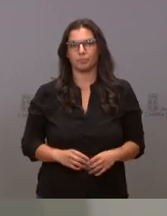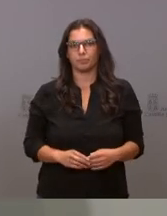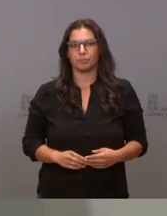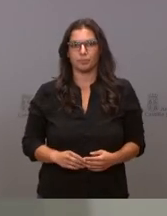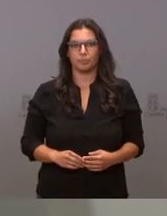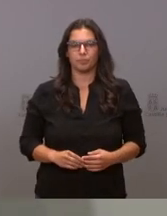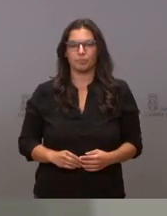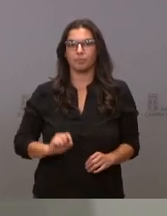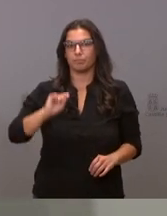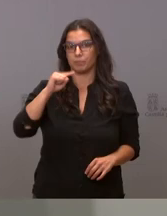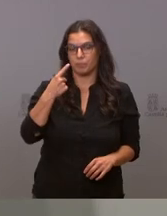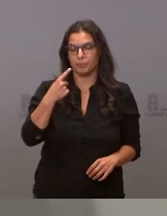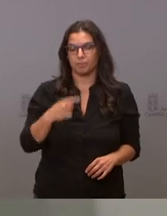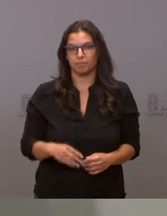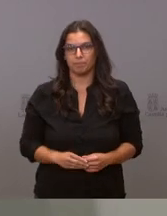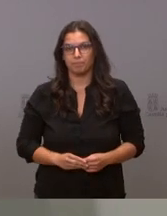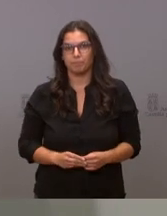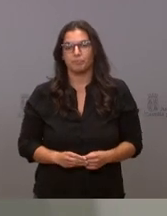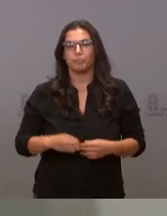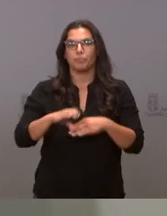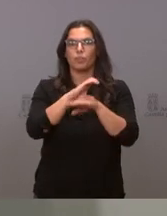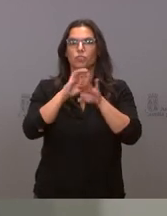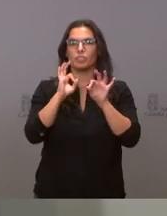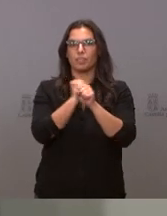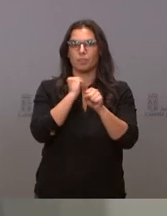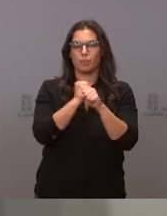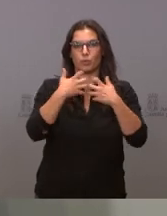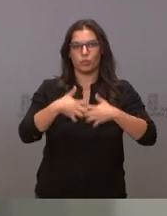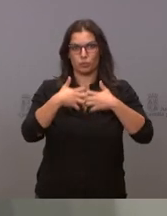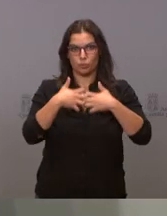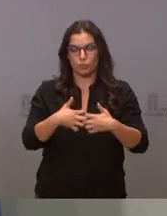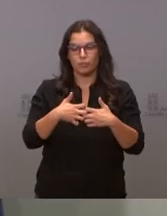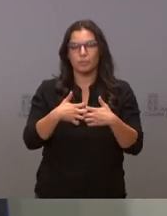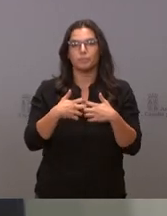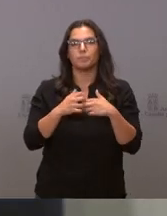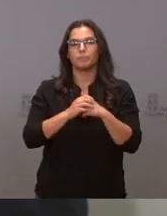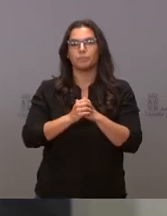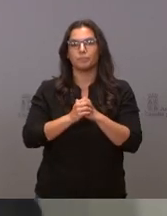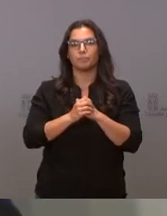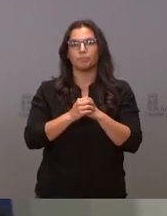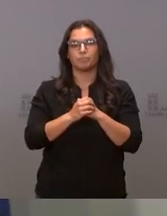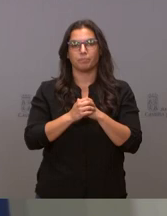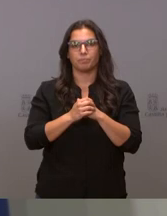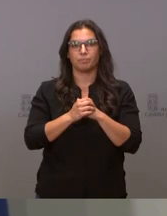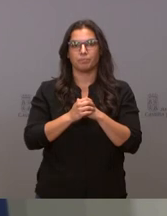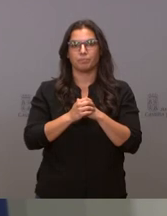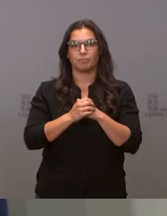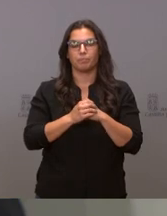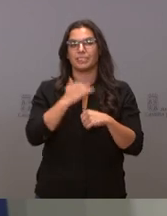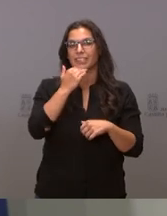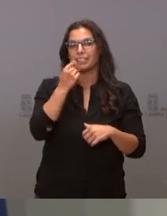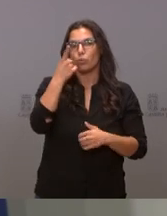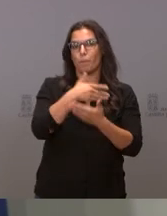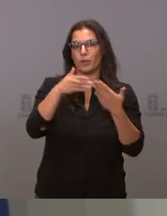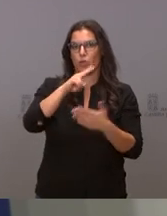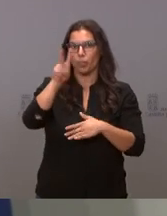En primer lugar, la Consejería de Empleo e Industria destina cerca de un millón